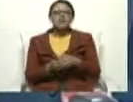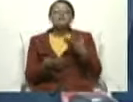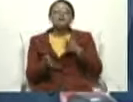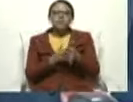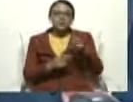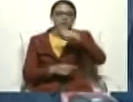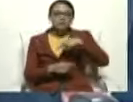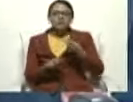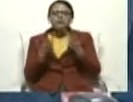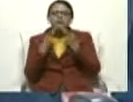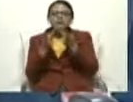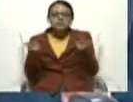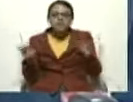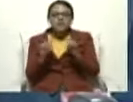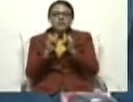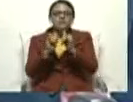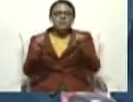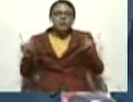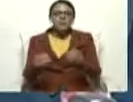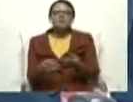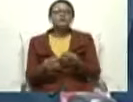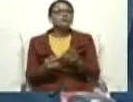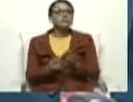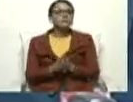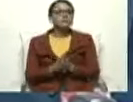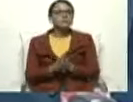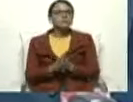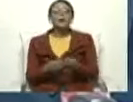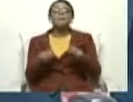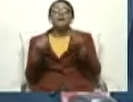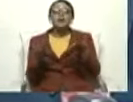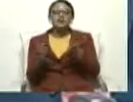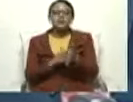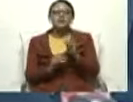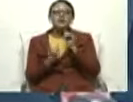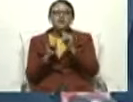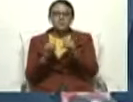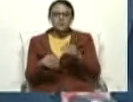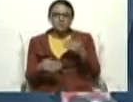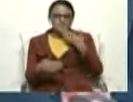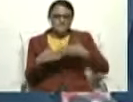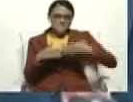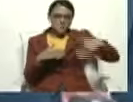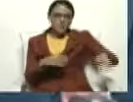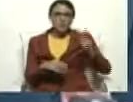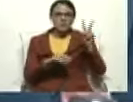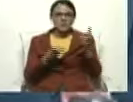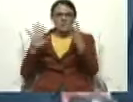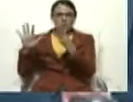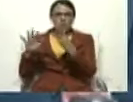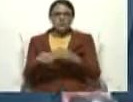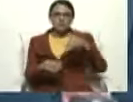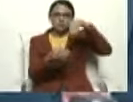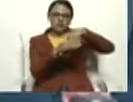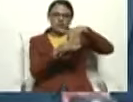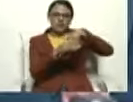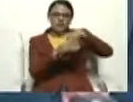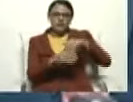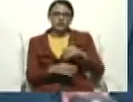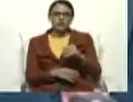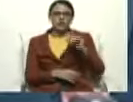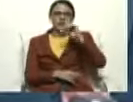llegar con éxito a la elección presidencial del próximo 28 de